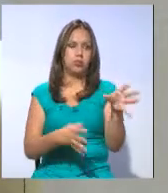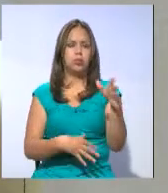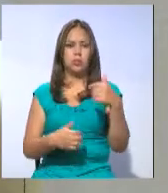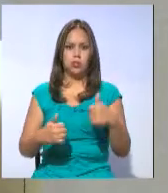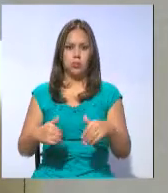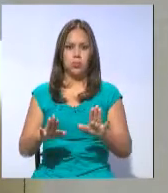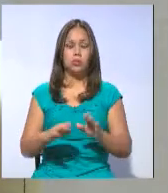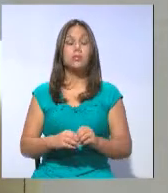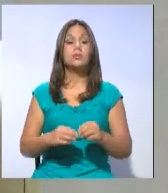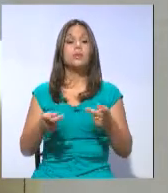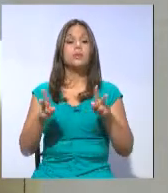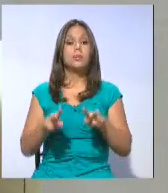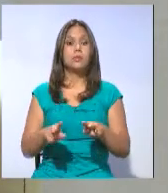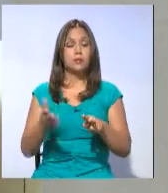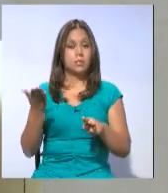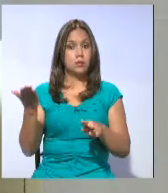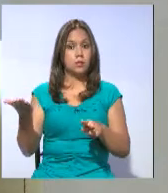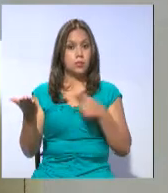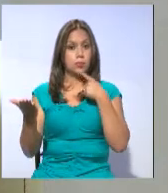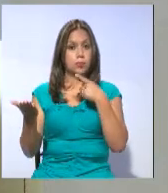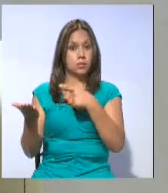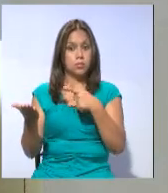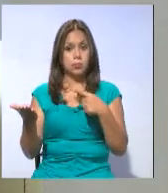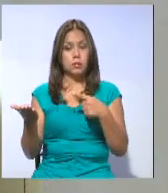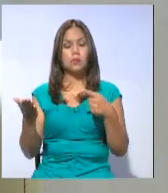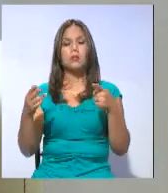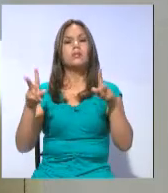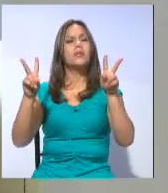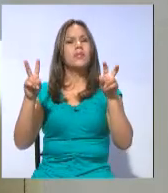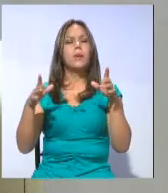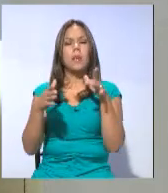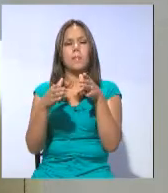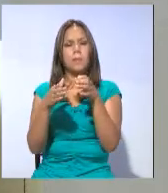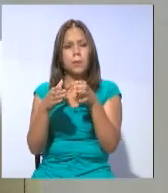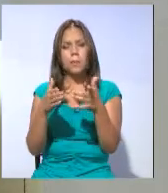celulares, adornos o manufacturas plásticas,